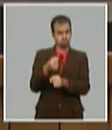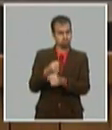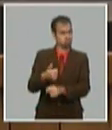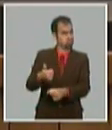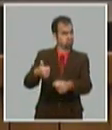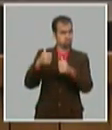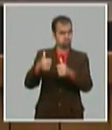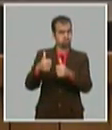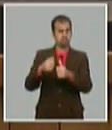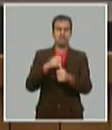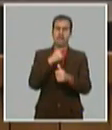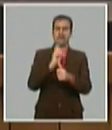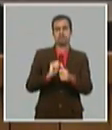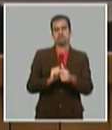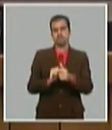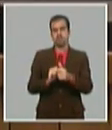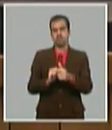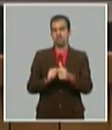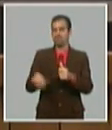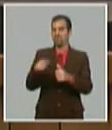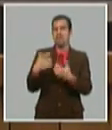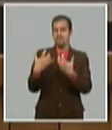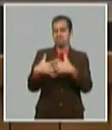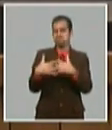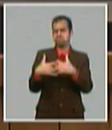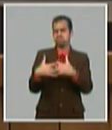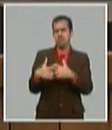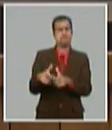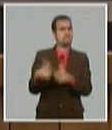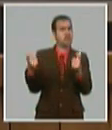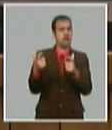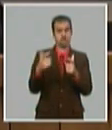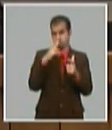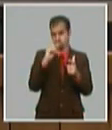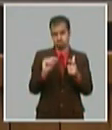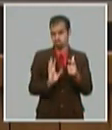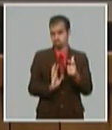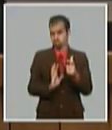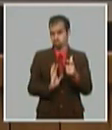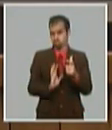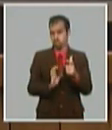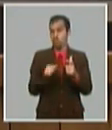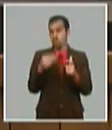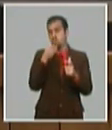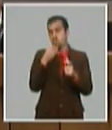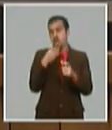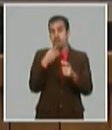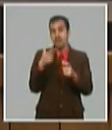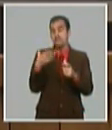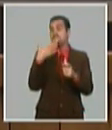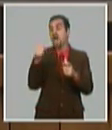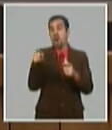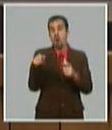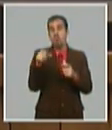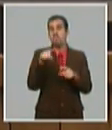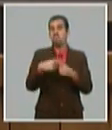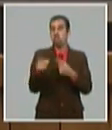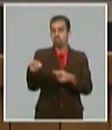no exactamente porque produce más puede tener más utilidad porque lo que produce lo vende más caro